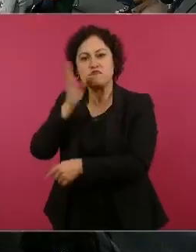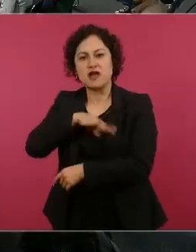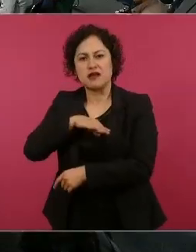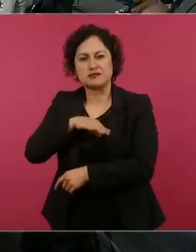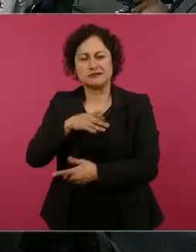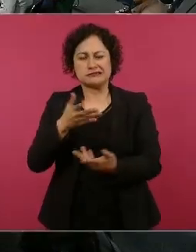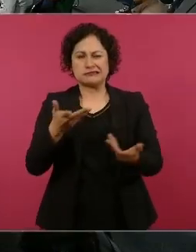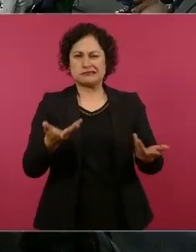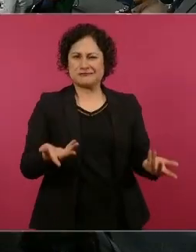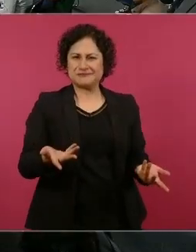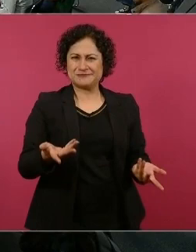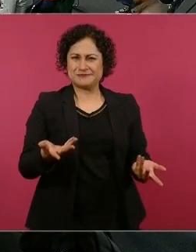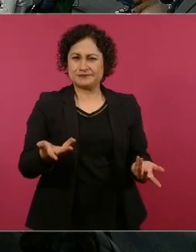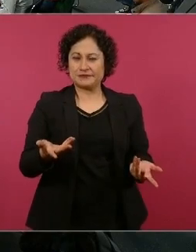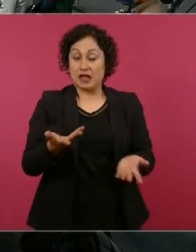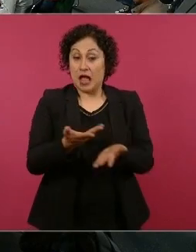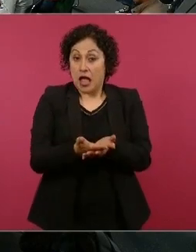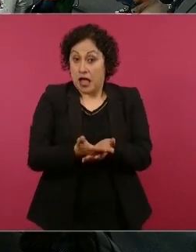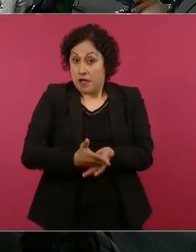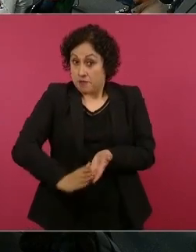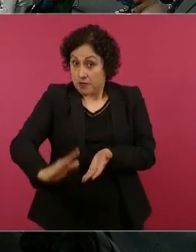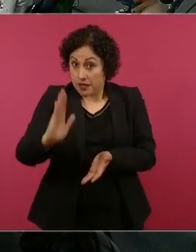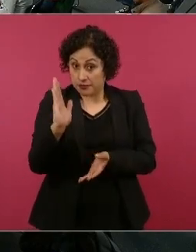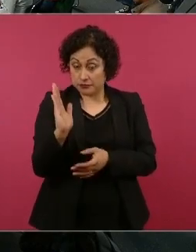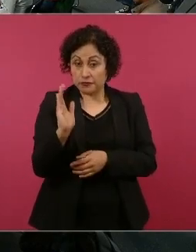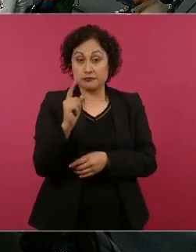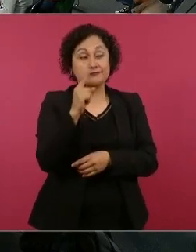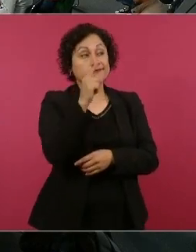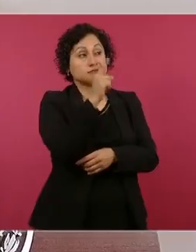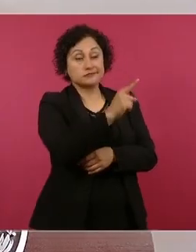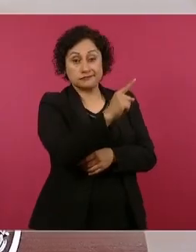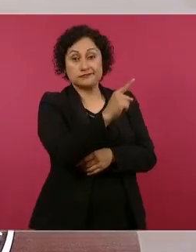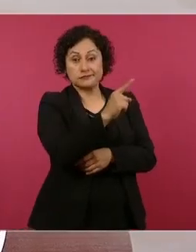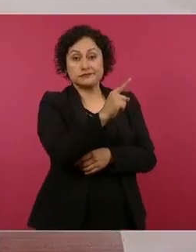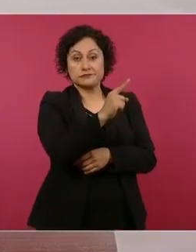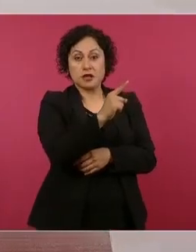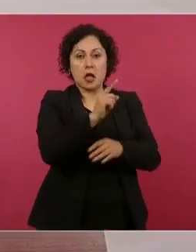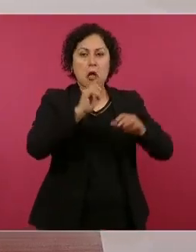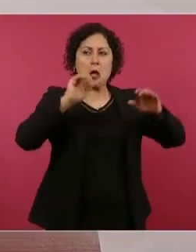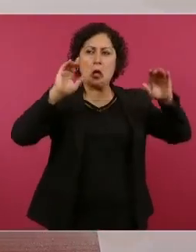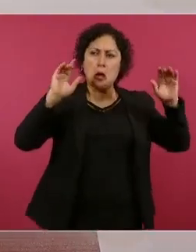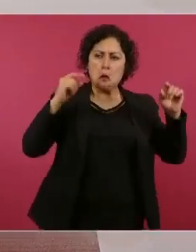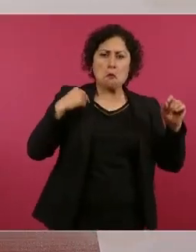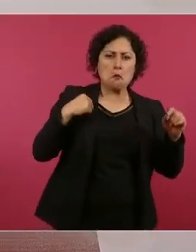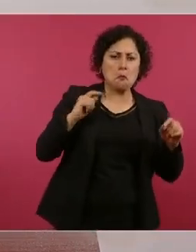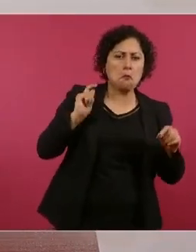justificarlo como si